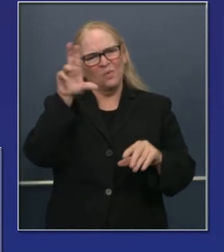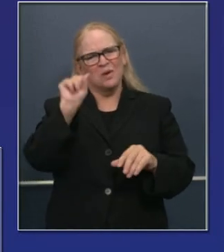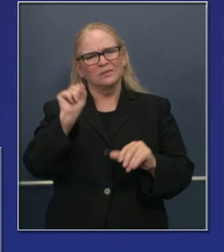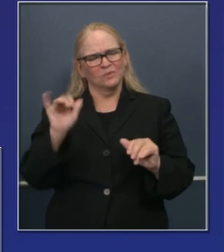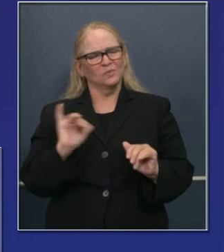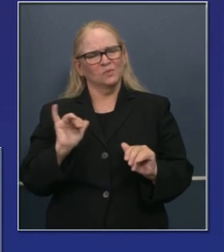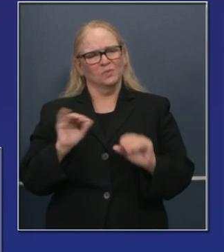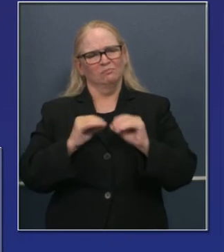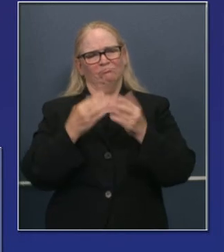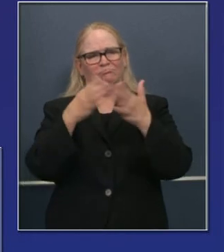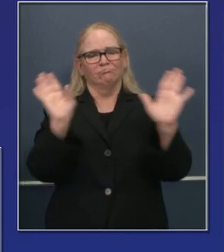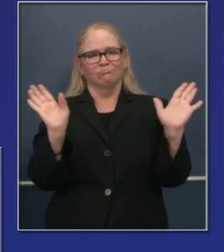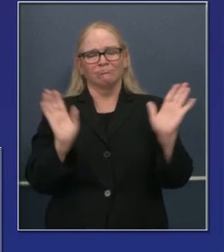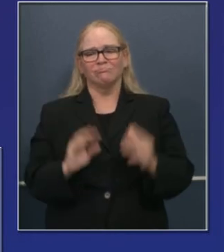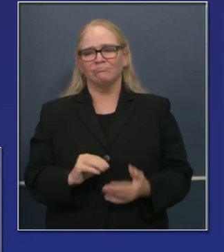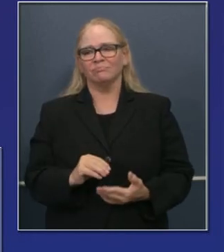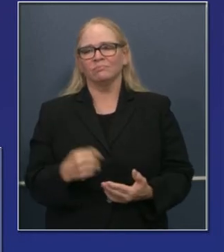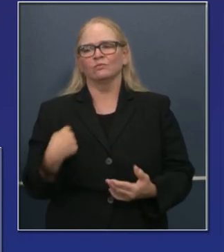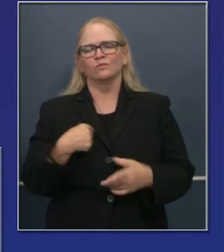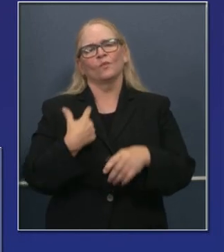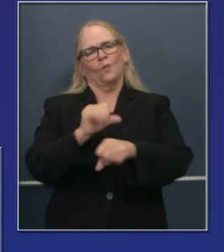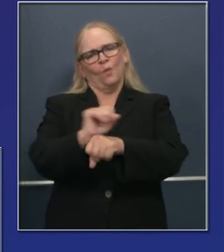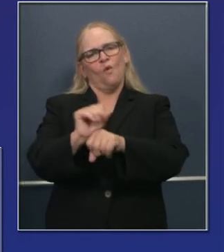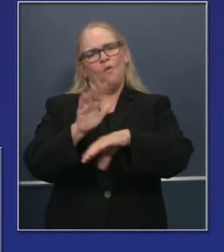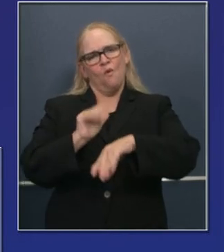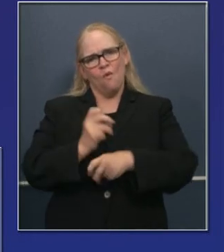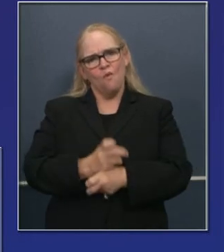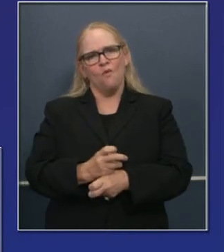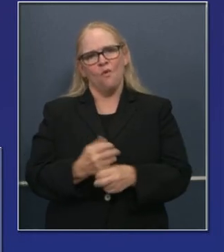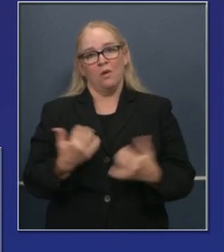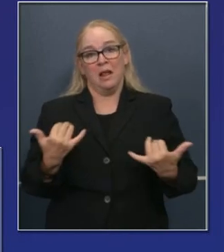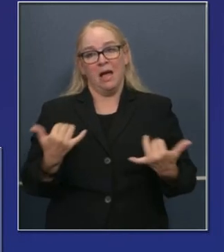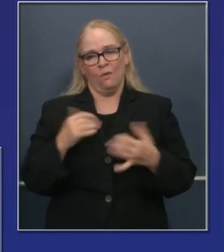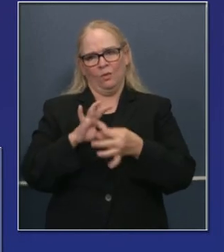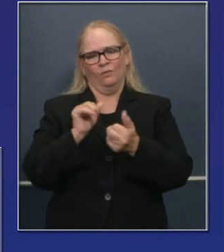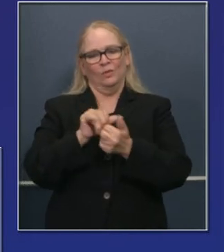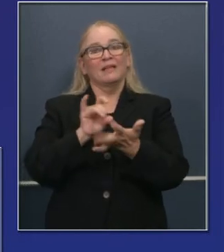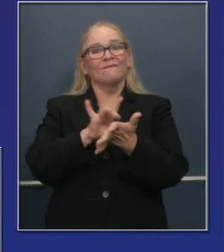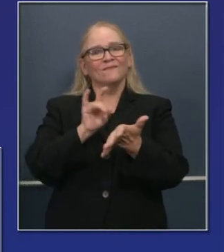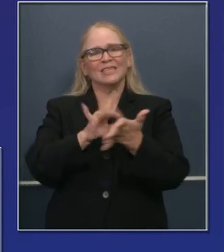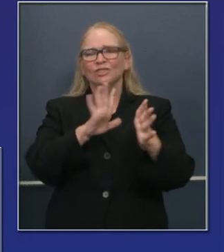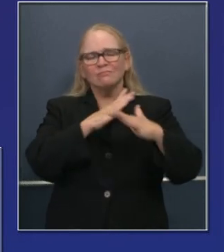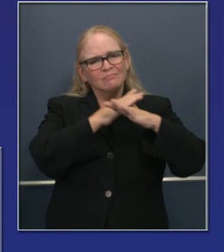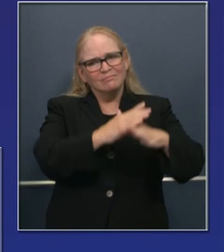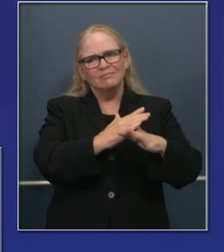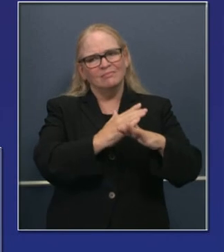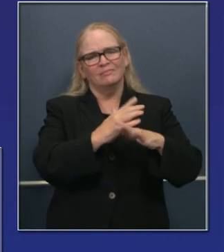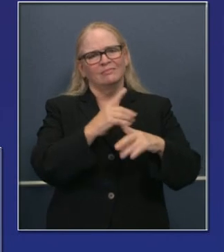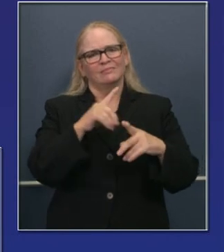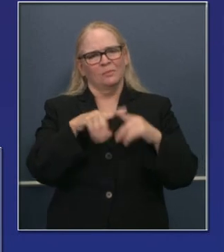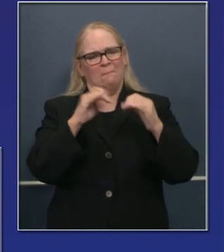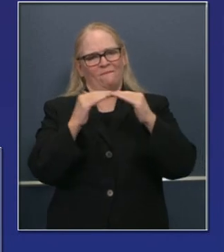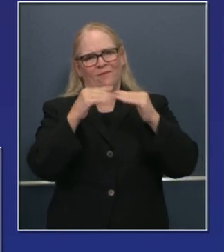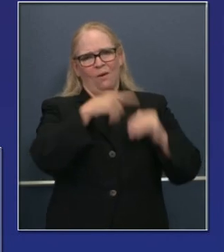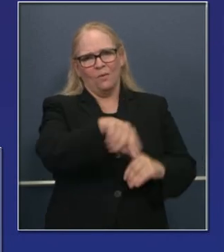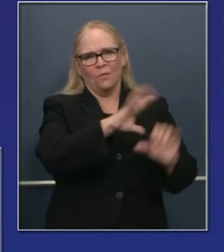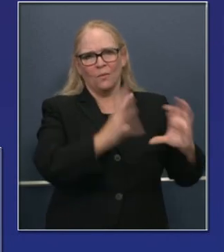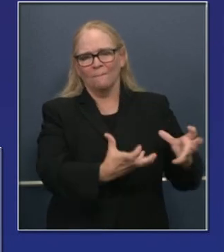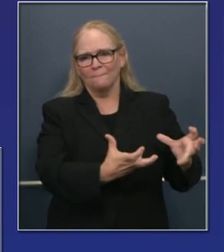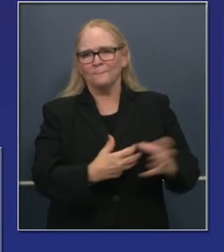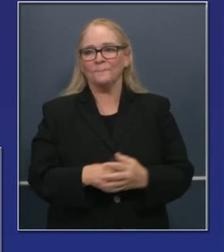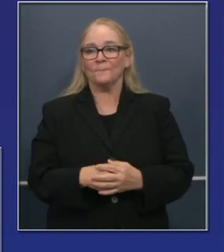localmente. Reitero, seguimos trabajando con la legislatura para abordar estos problemas. Tan pronto tengamos